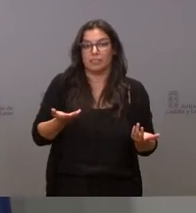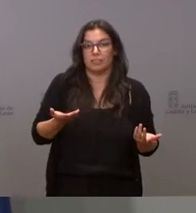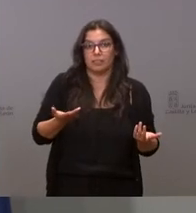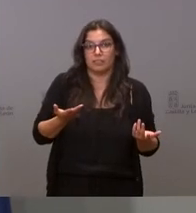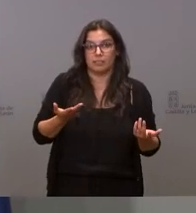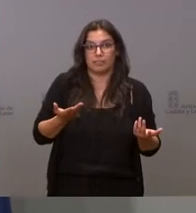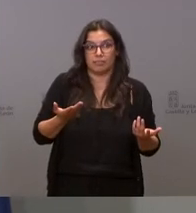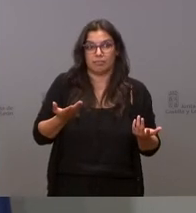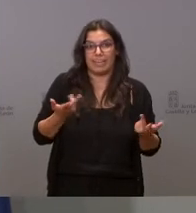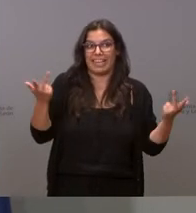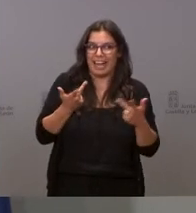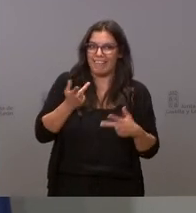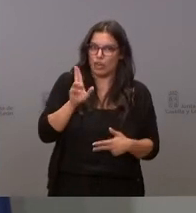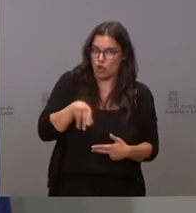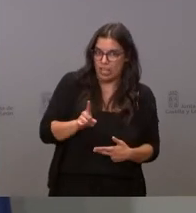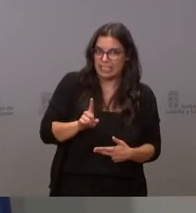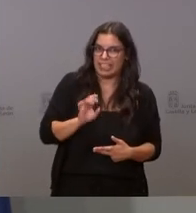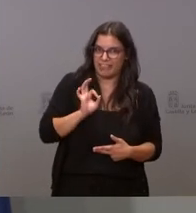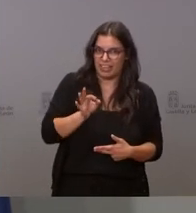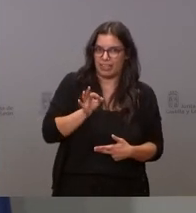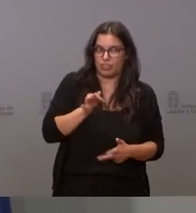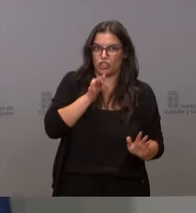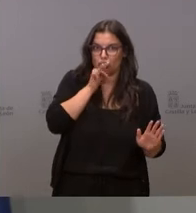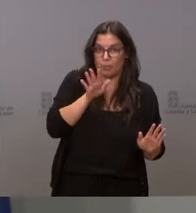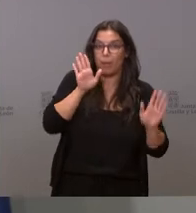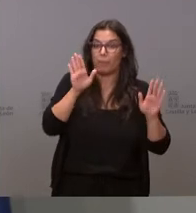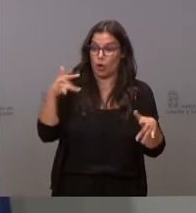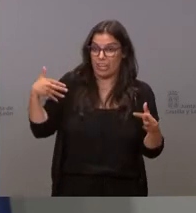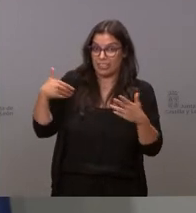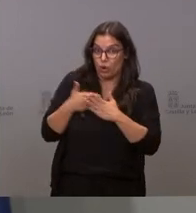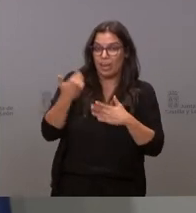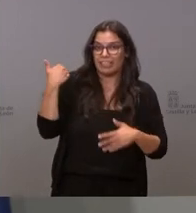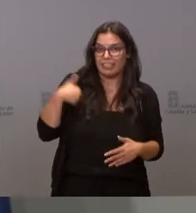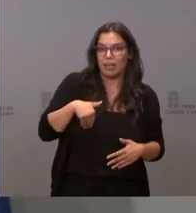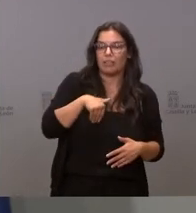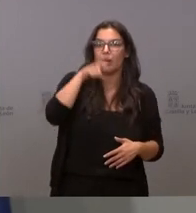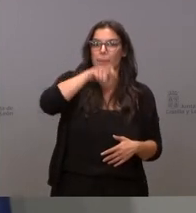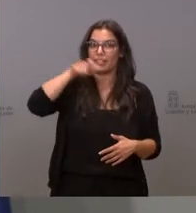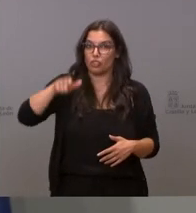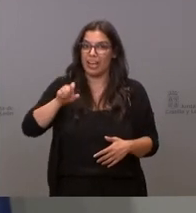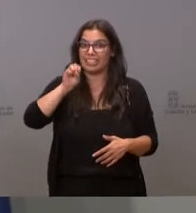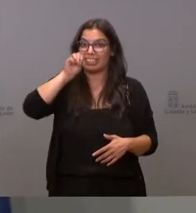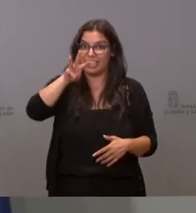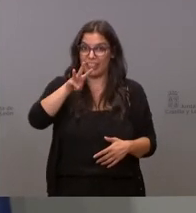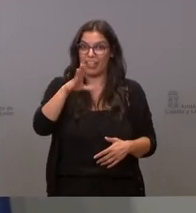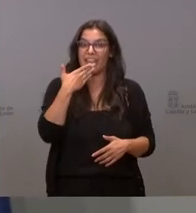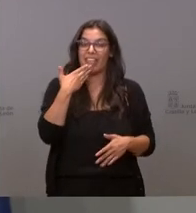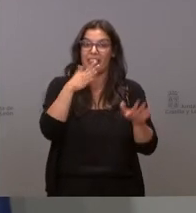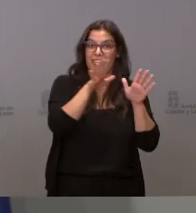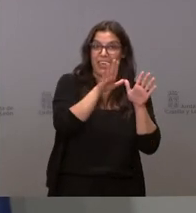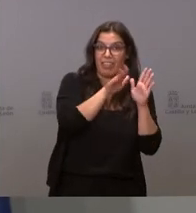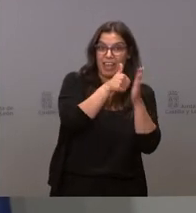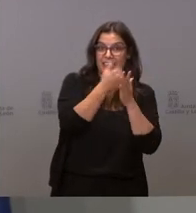en este momento nada grave pero insisto trece personas entre los diez y los treinta años